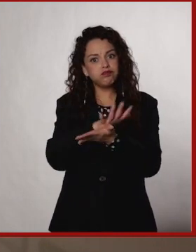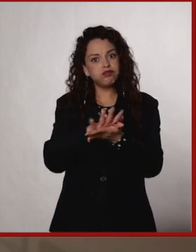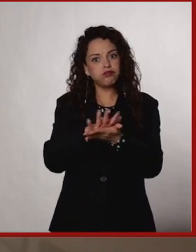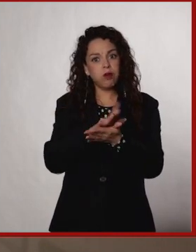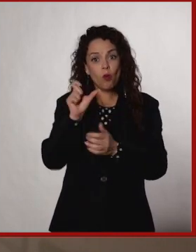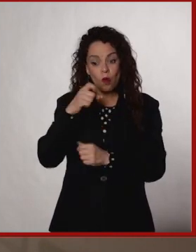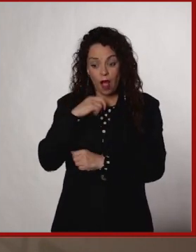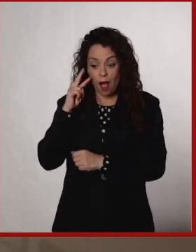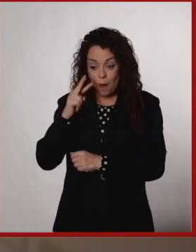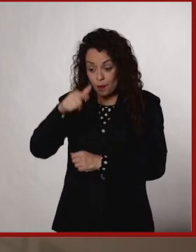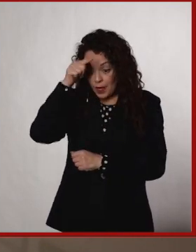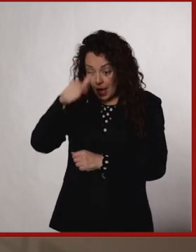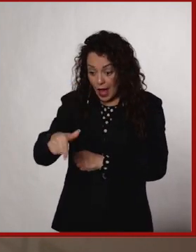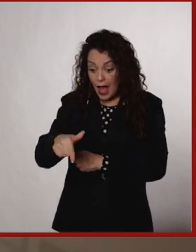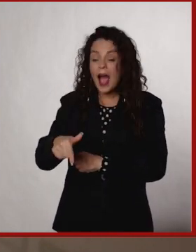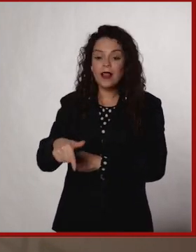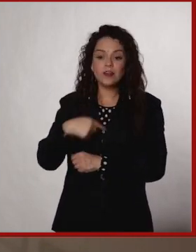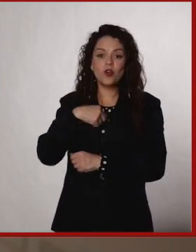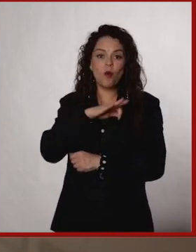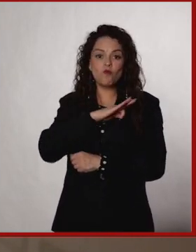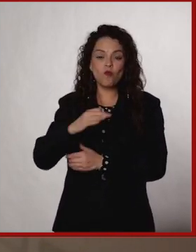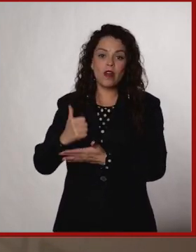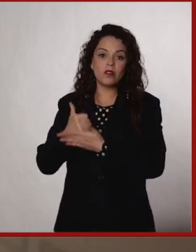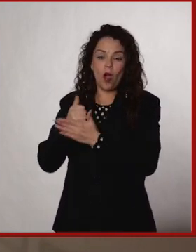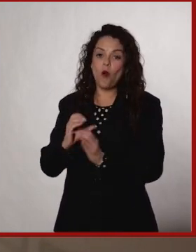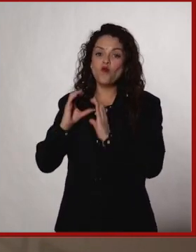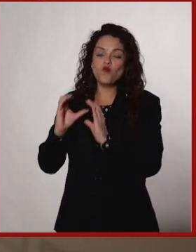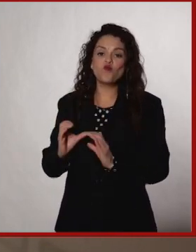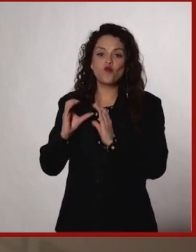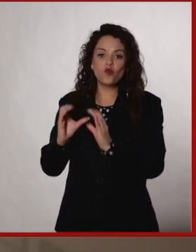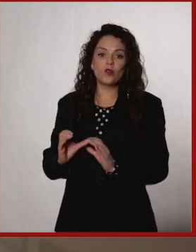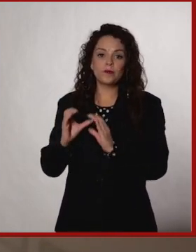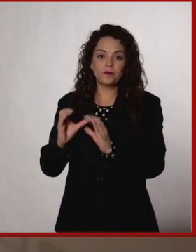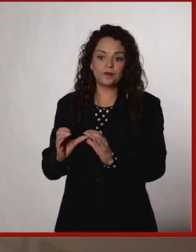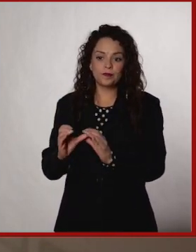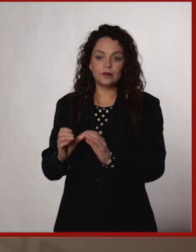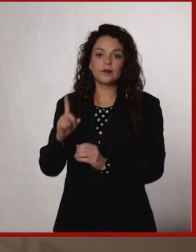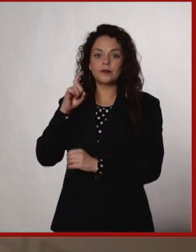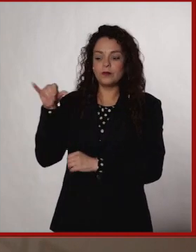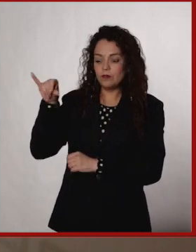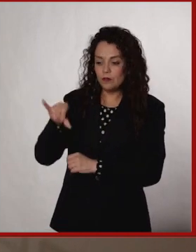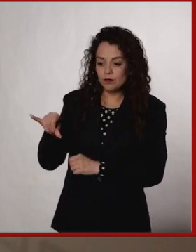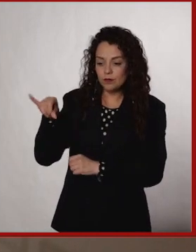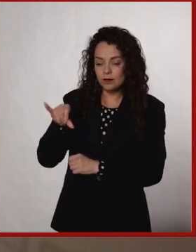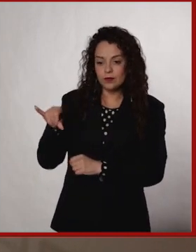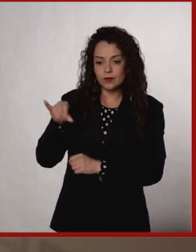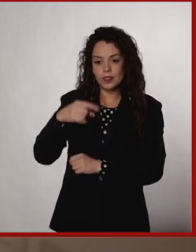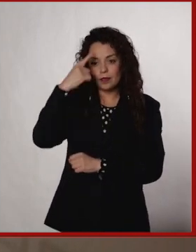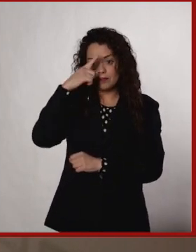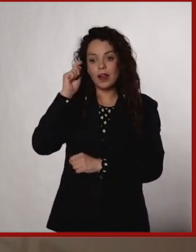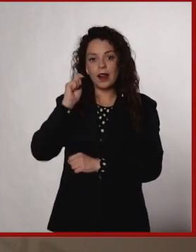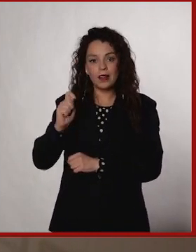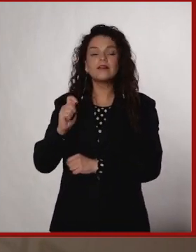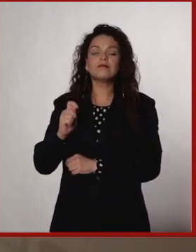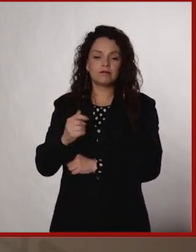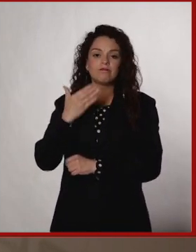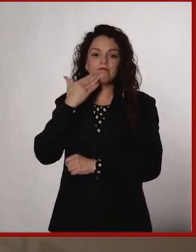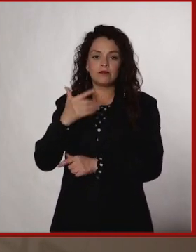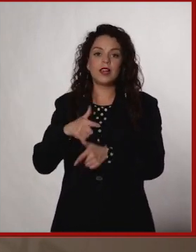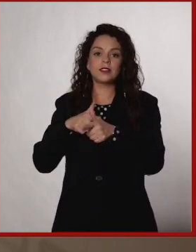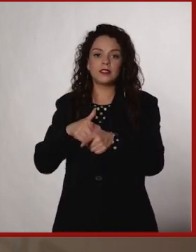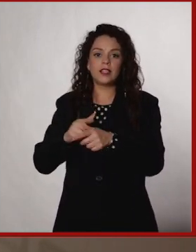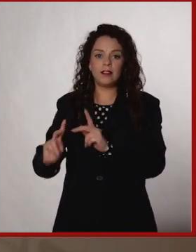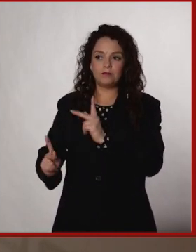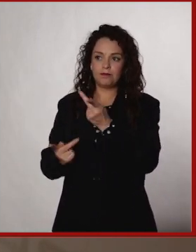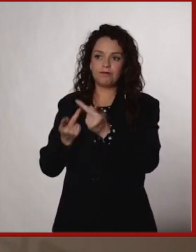yo, al conocerla y al saber que está en peligro de extinción, puedo ayudarla, ¿no? O sea, puedo regarla, puedo procurarla para